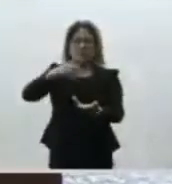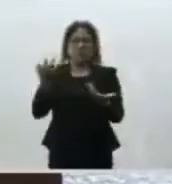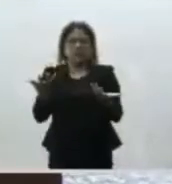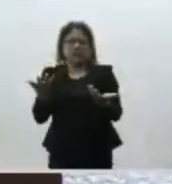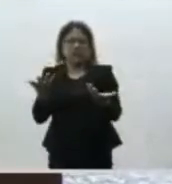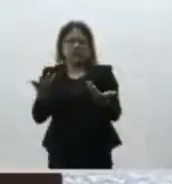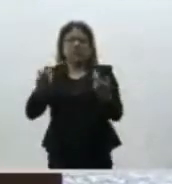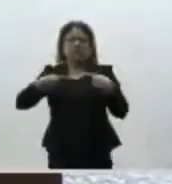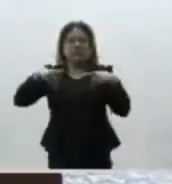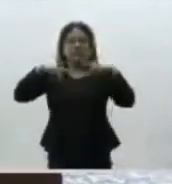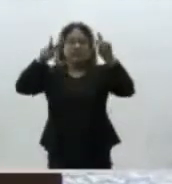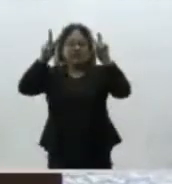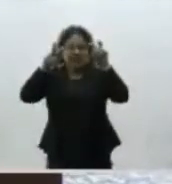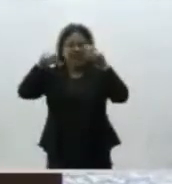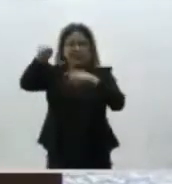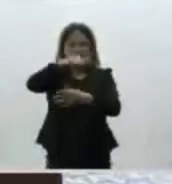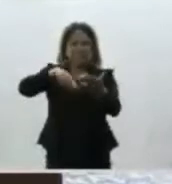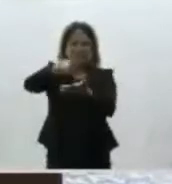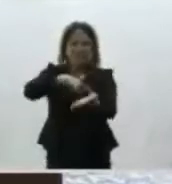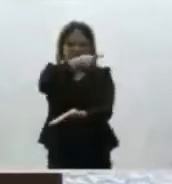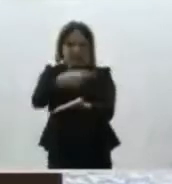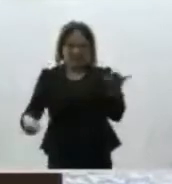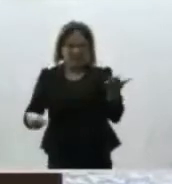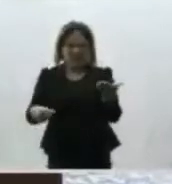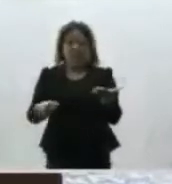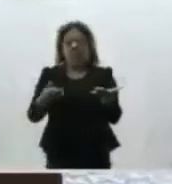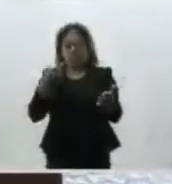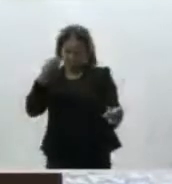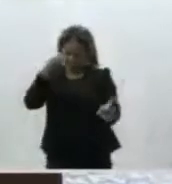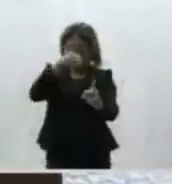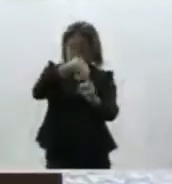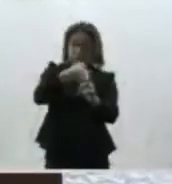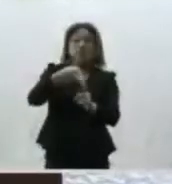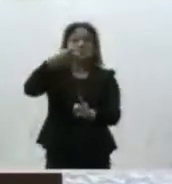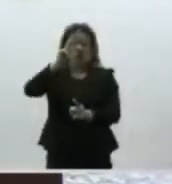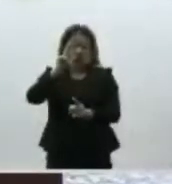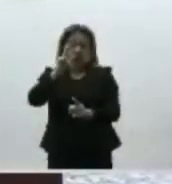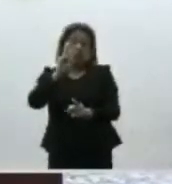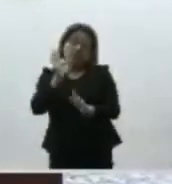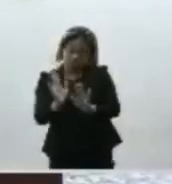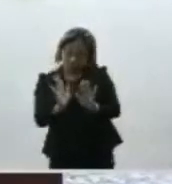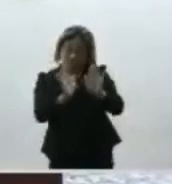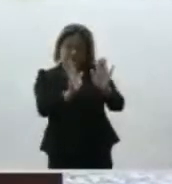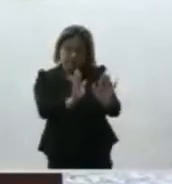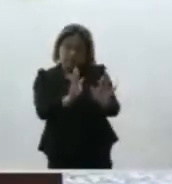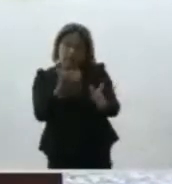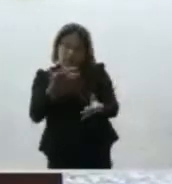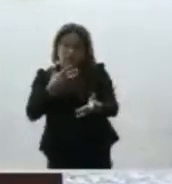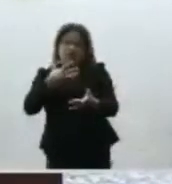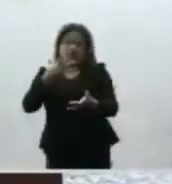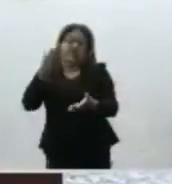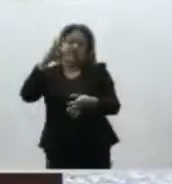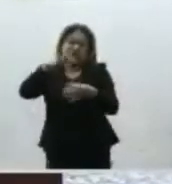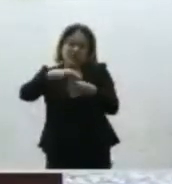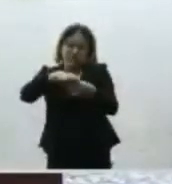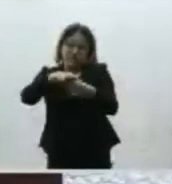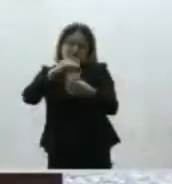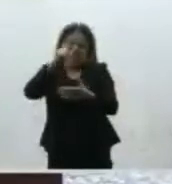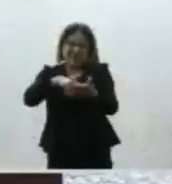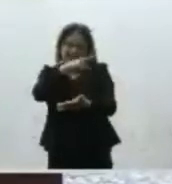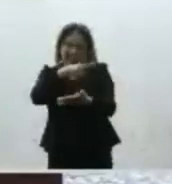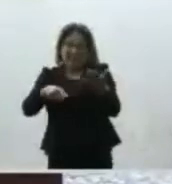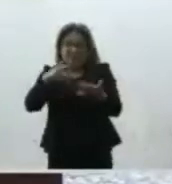los temas de carácter electoral. No obstante eso el Instituto Nacional Electoral considera